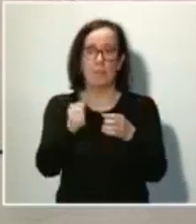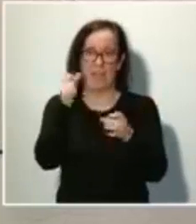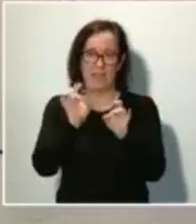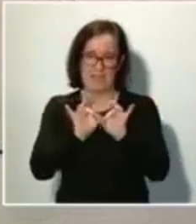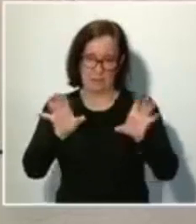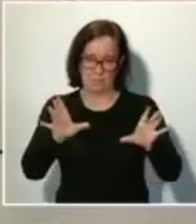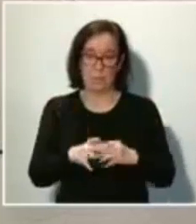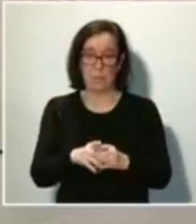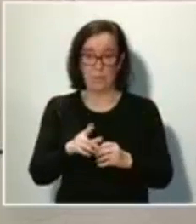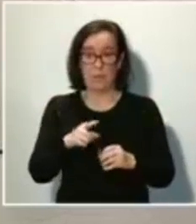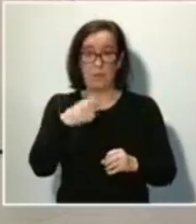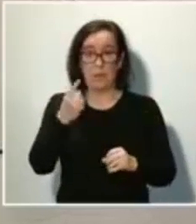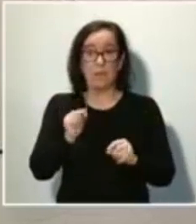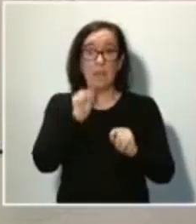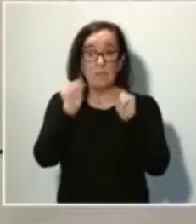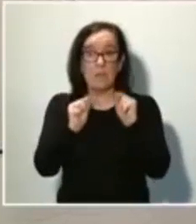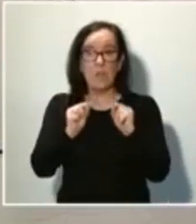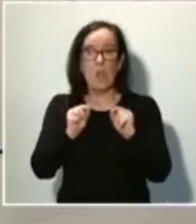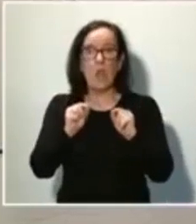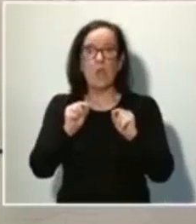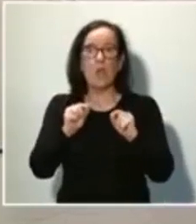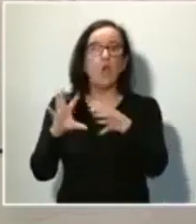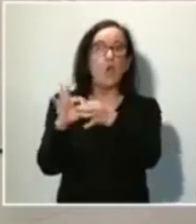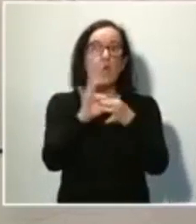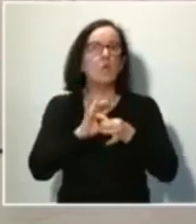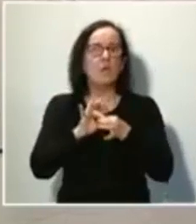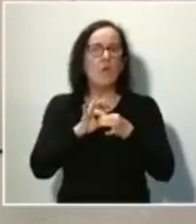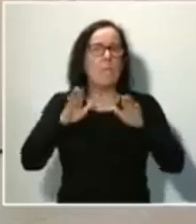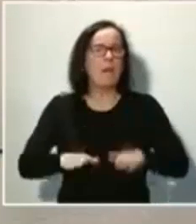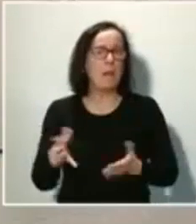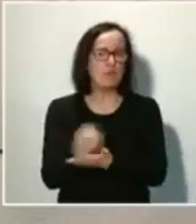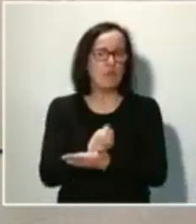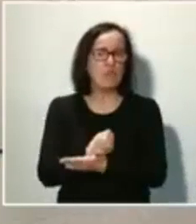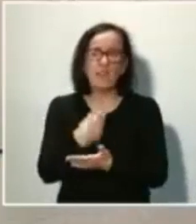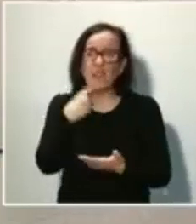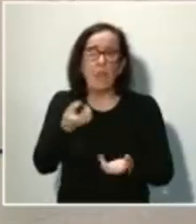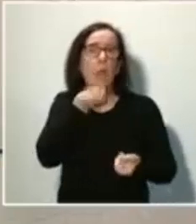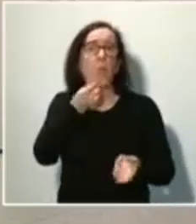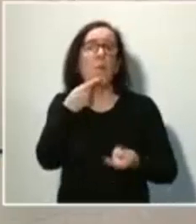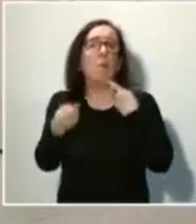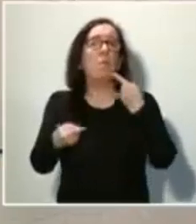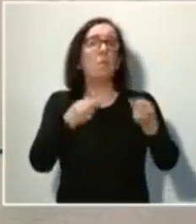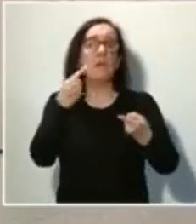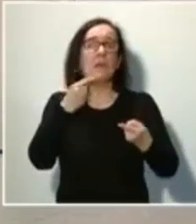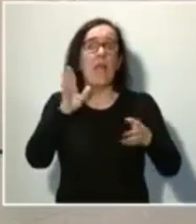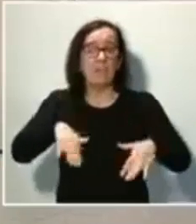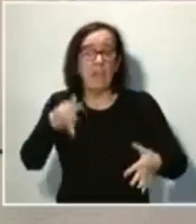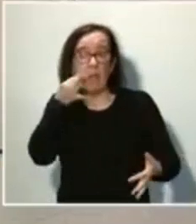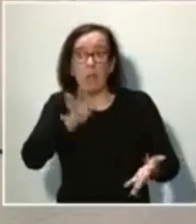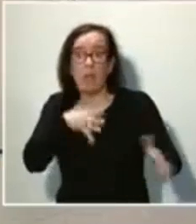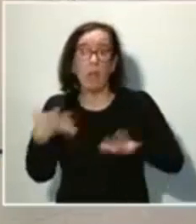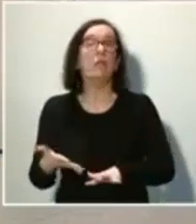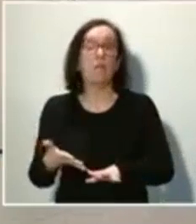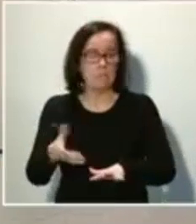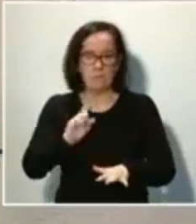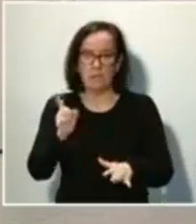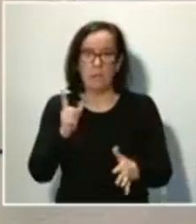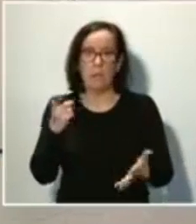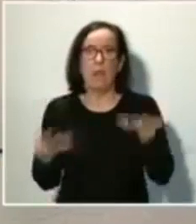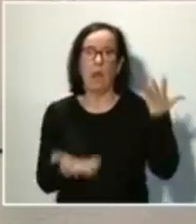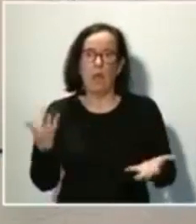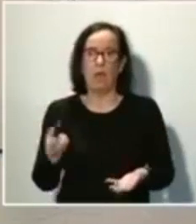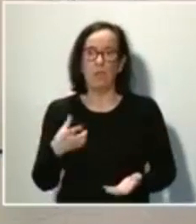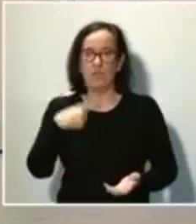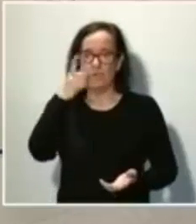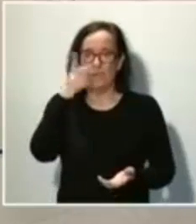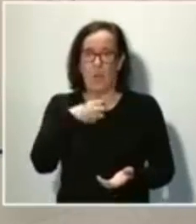este virus lo paramos unidos es una declaración vacía si eso no significa que ninguna persona quede desamparada en esta situación.